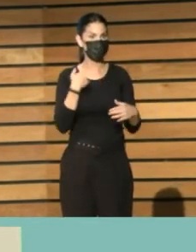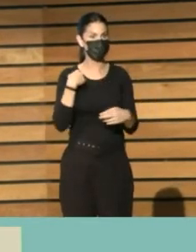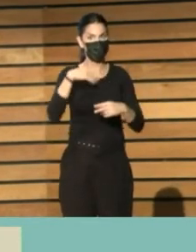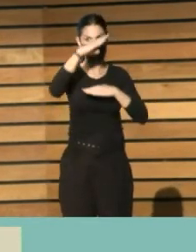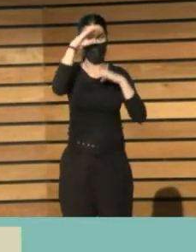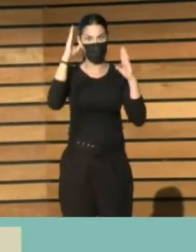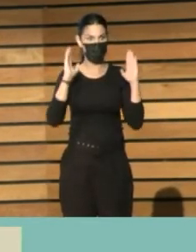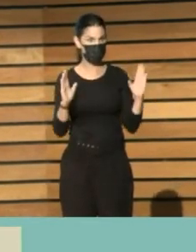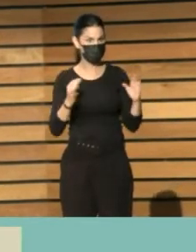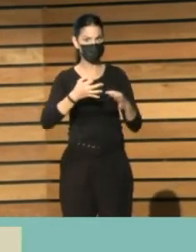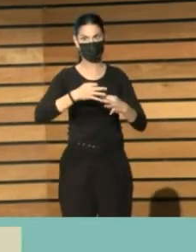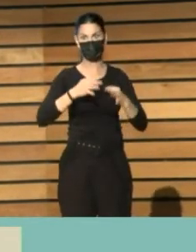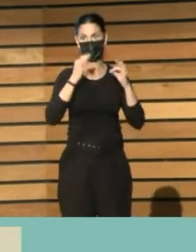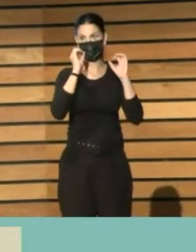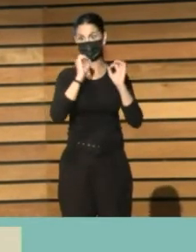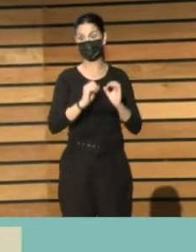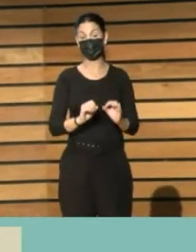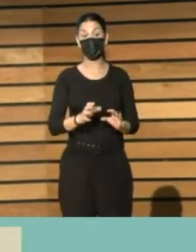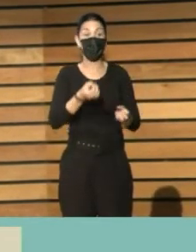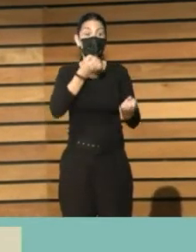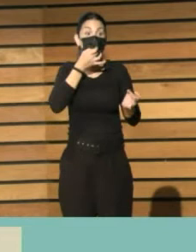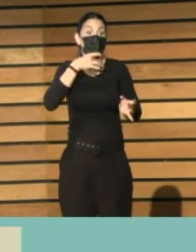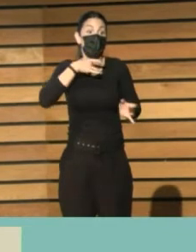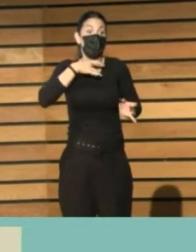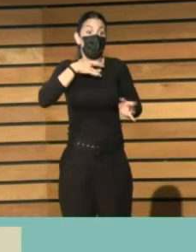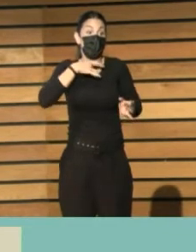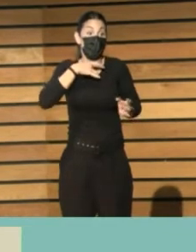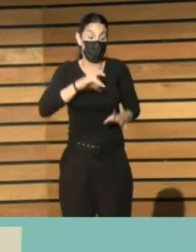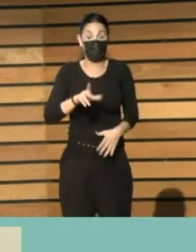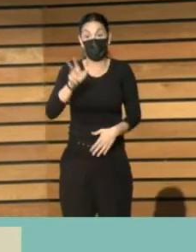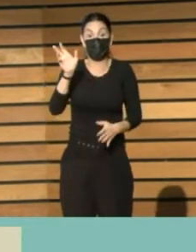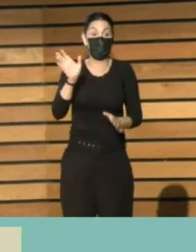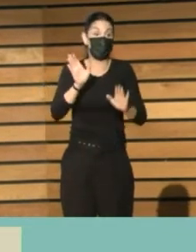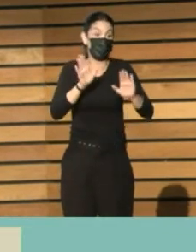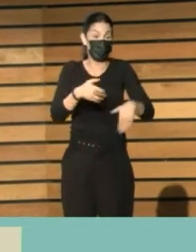Igual captamos un lector, que no está mal. También es un trabajo listo.